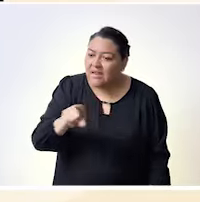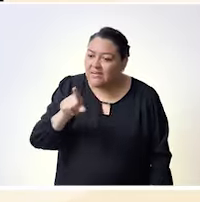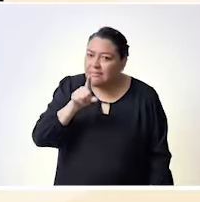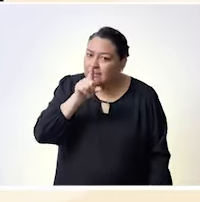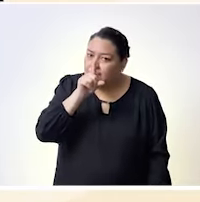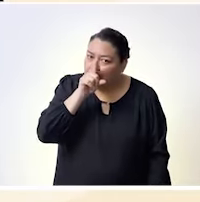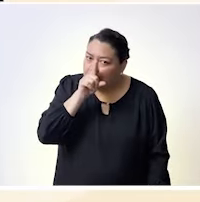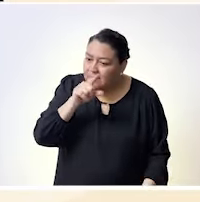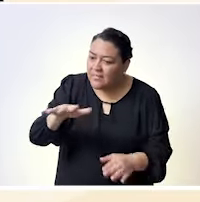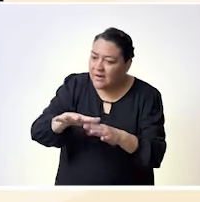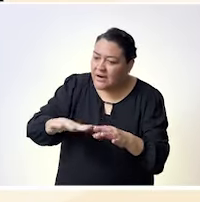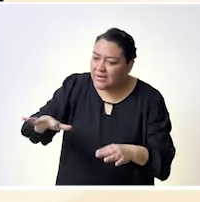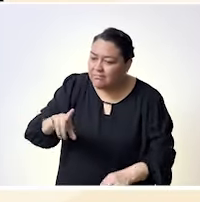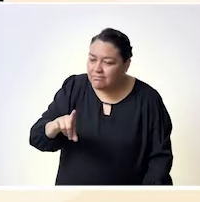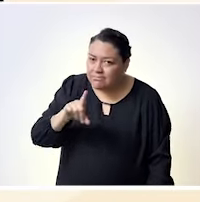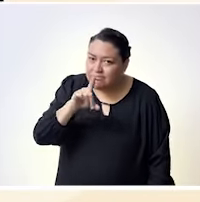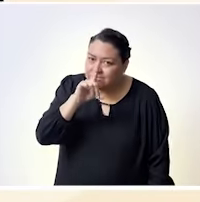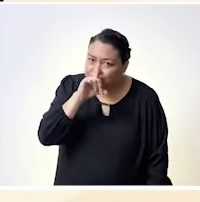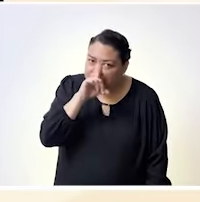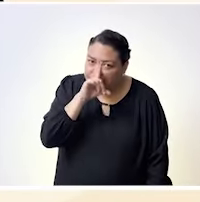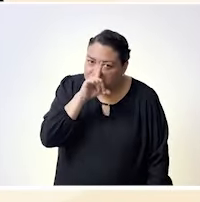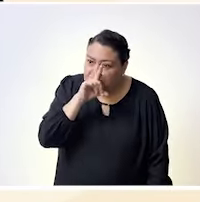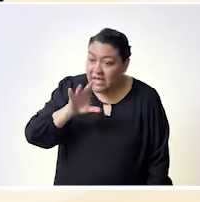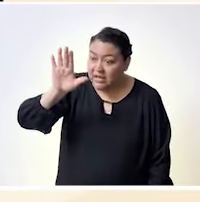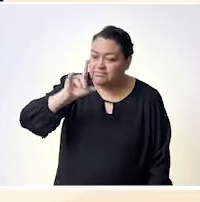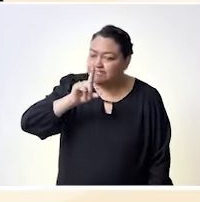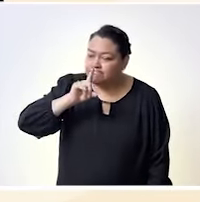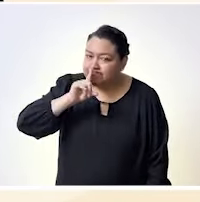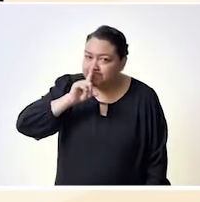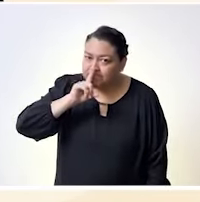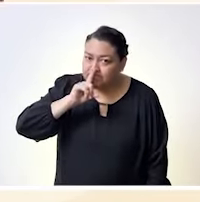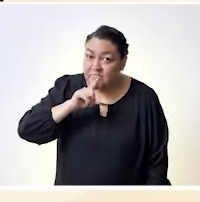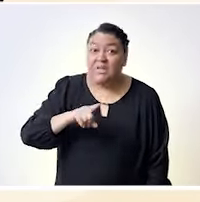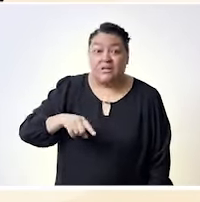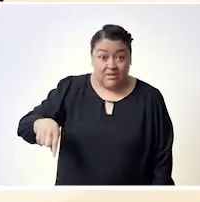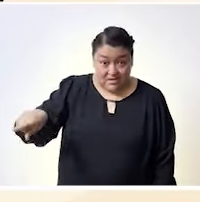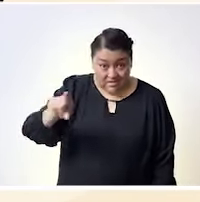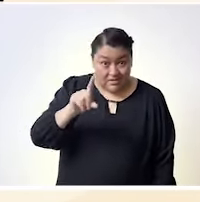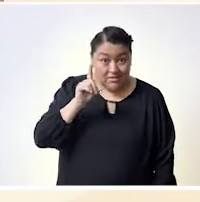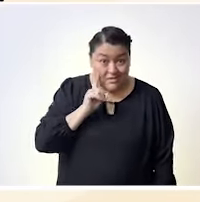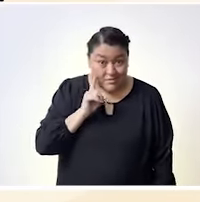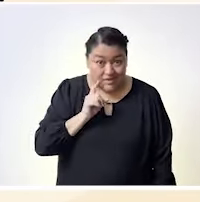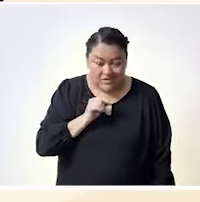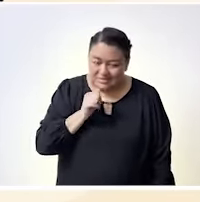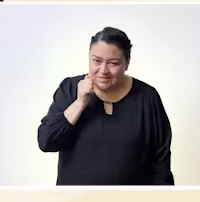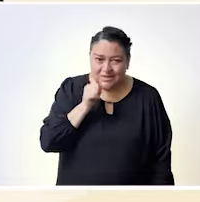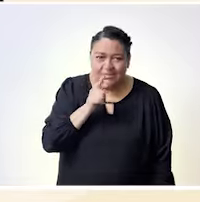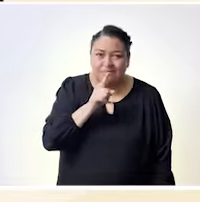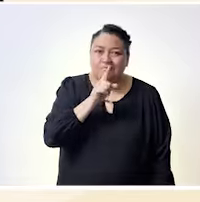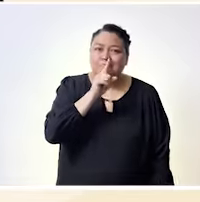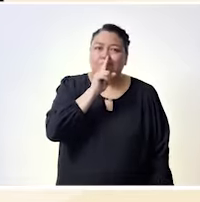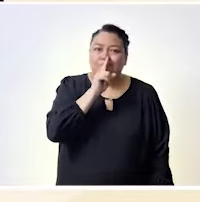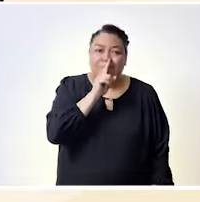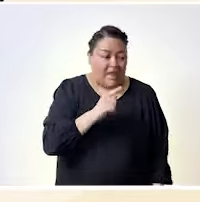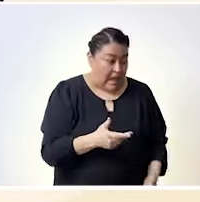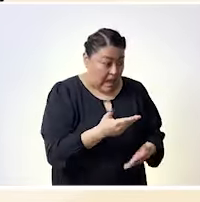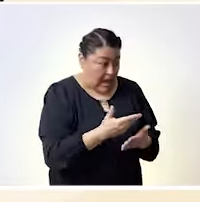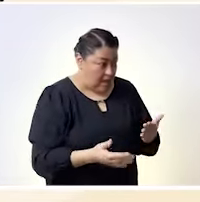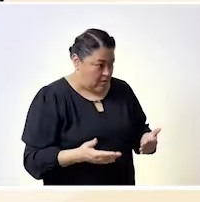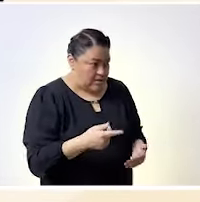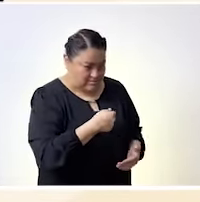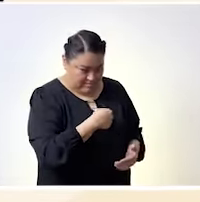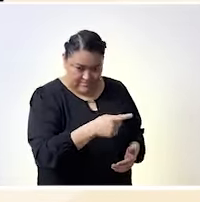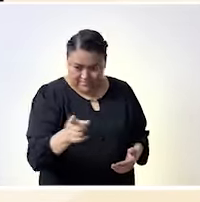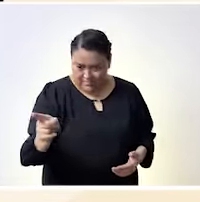que las mujeres de la diversidad dejamos de ser mujeres porque no estamos cumpliendo ¿no? aparte del tema de los cuidados y el tema de